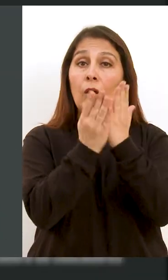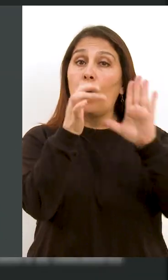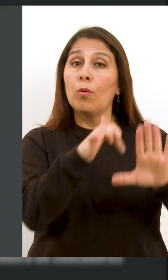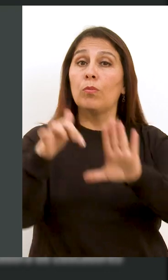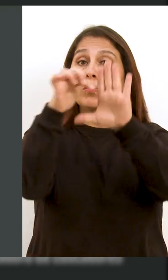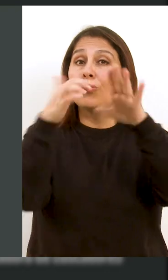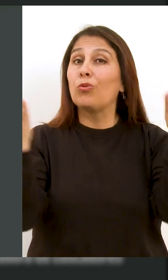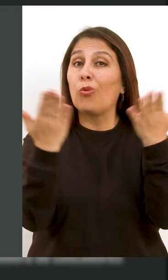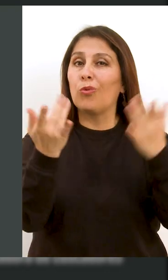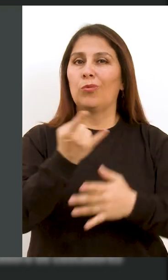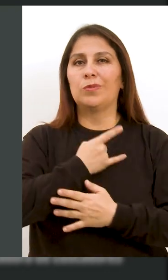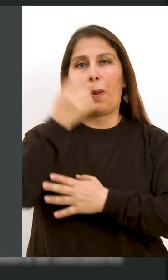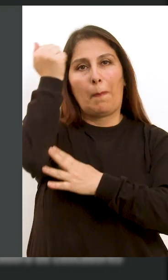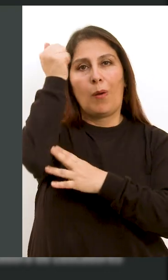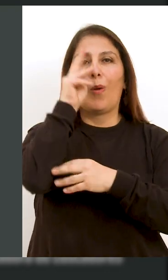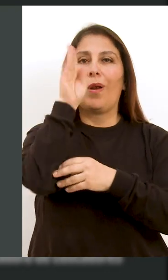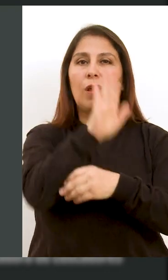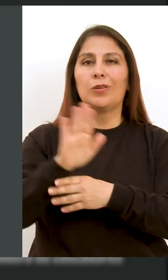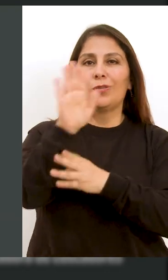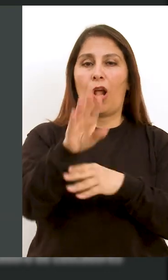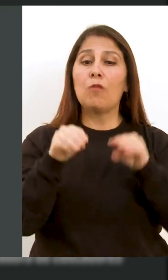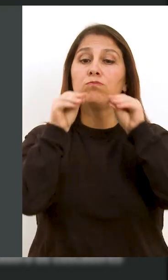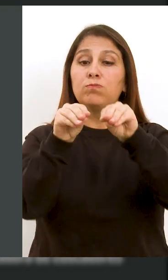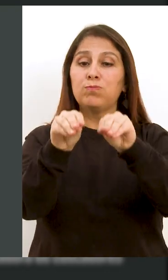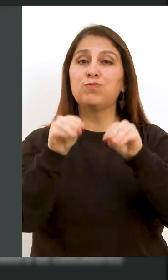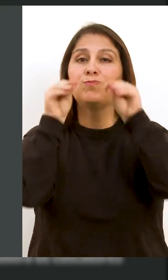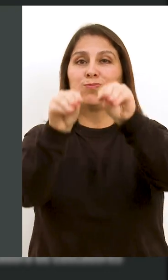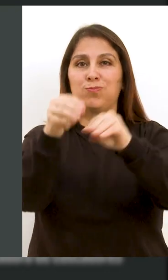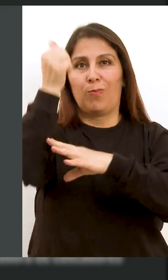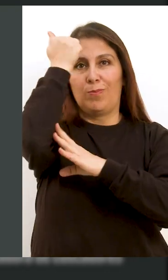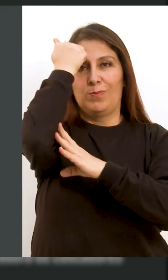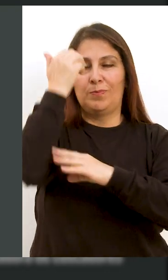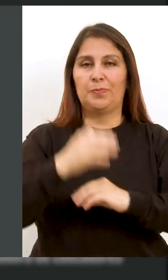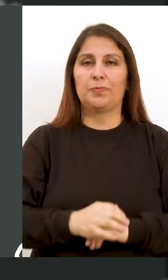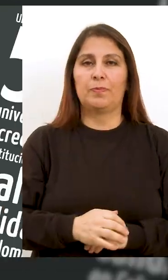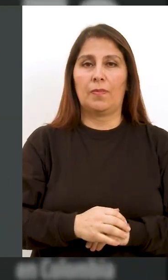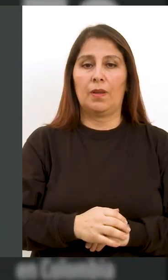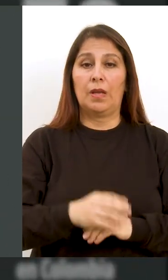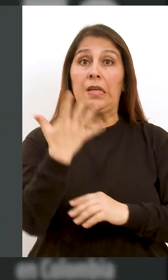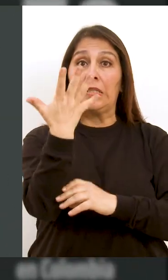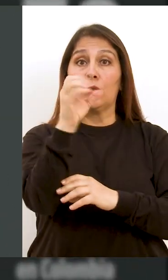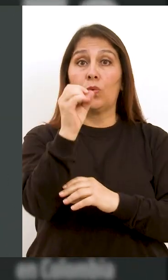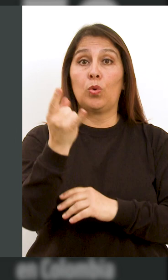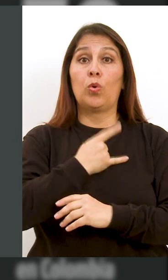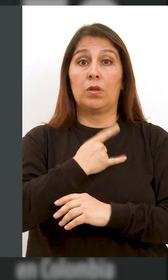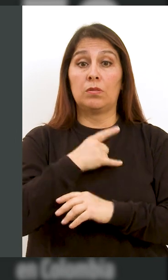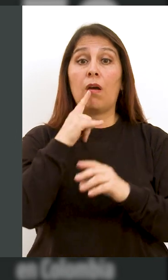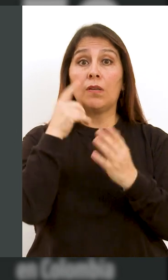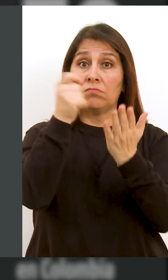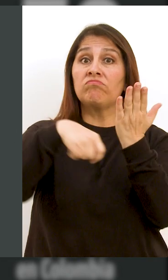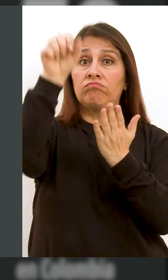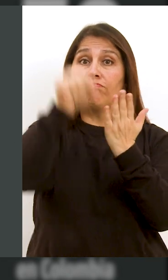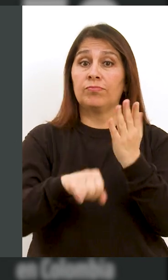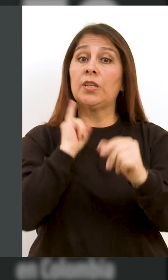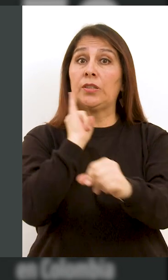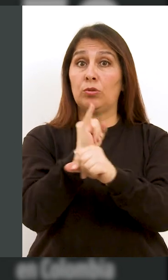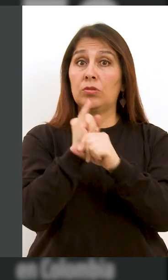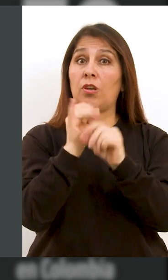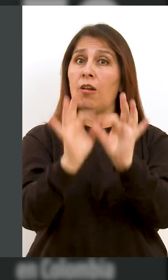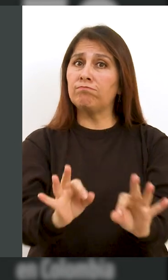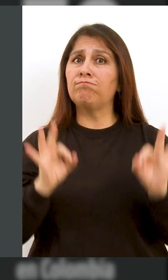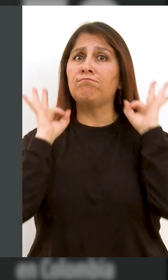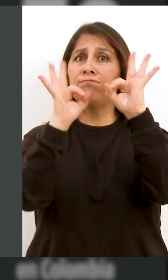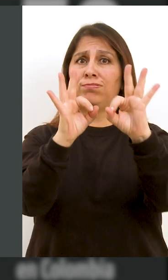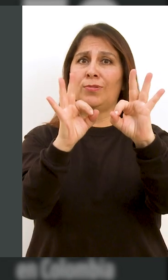Estudia un posgrado en la Universidad Pedagógica Nacional, Educadora de Educadores, una de las 50 universidades acreditadas